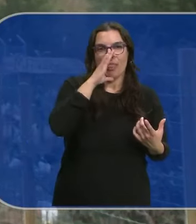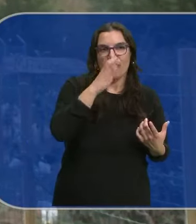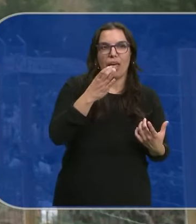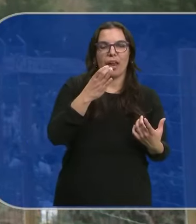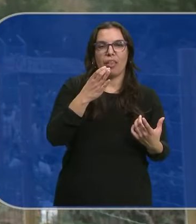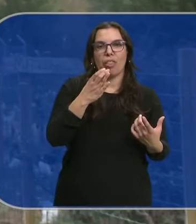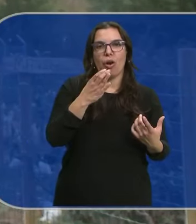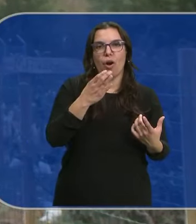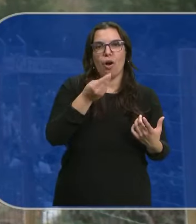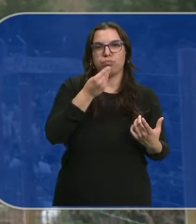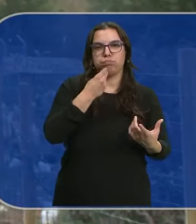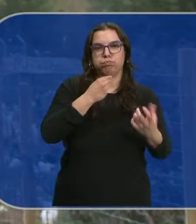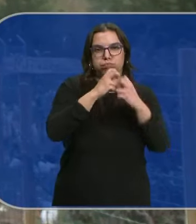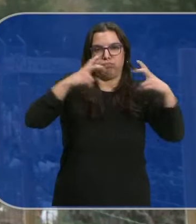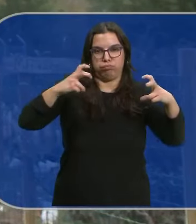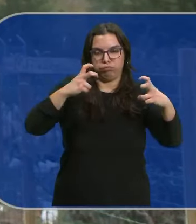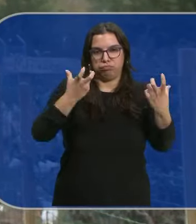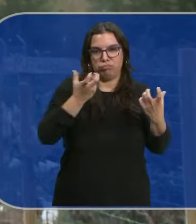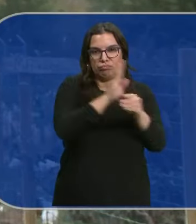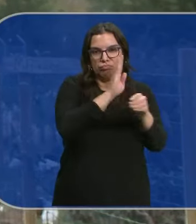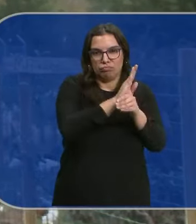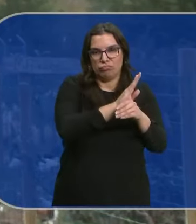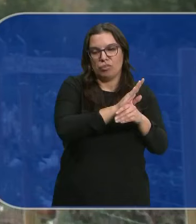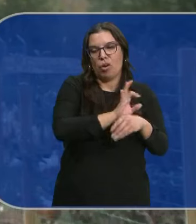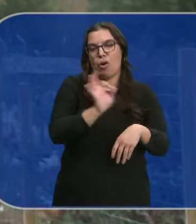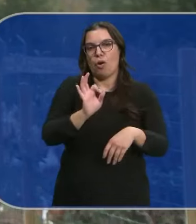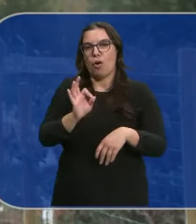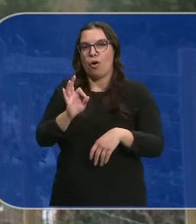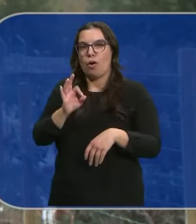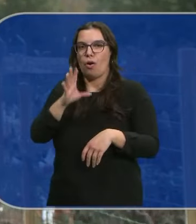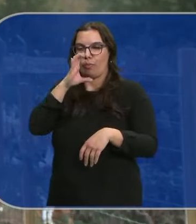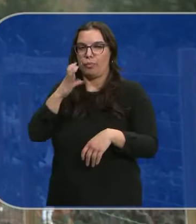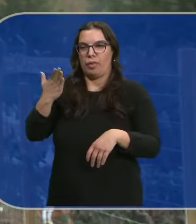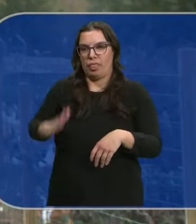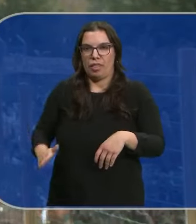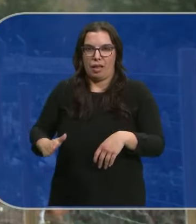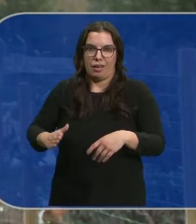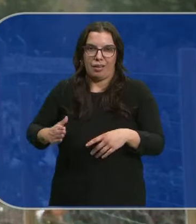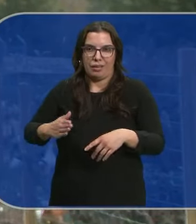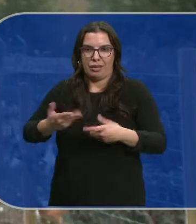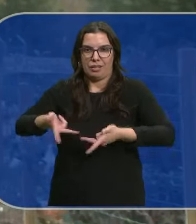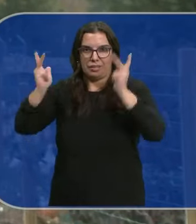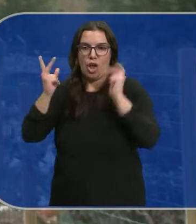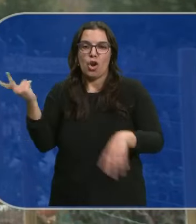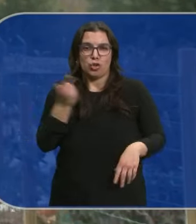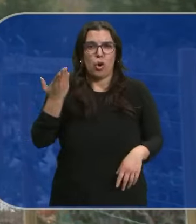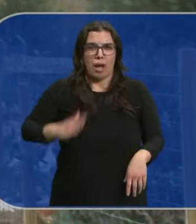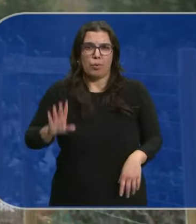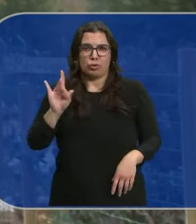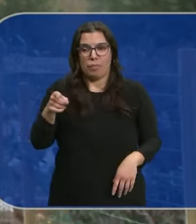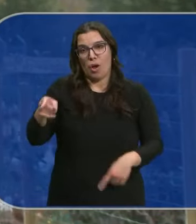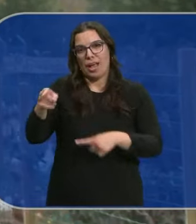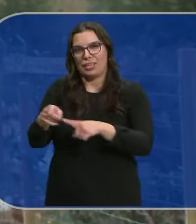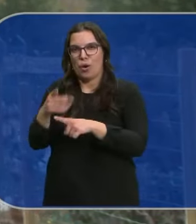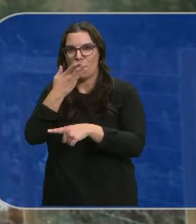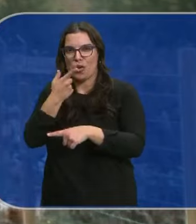De cebo Que se ha criado En unas granjas En intensivo A un jamón serrano De un cerdo ibérico Los dos son jamón serrano Pero el ibérico